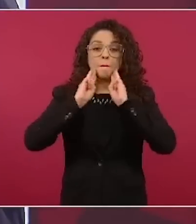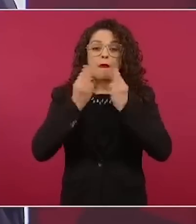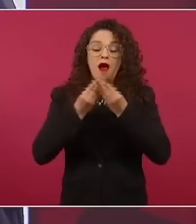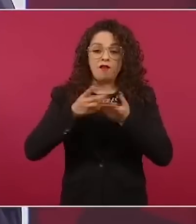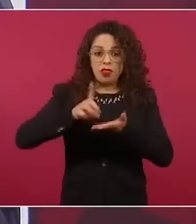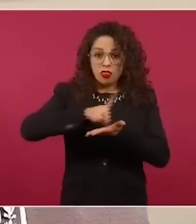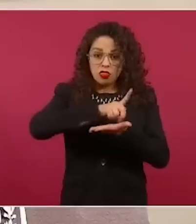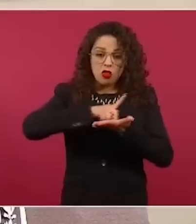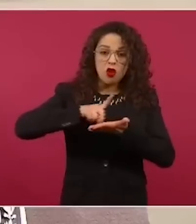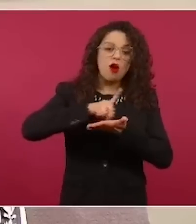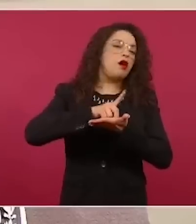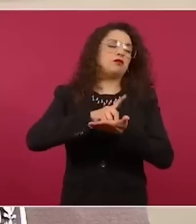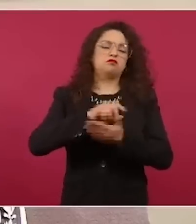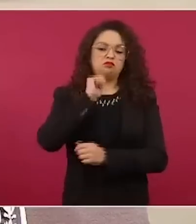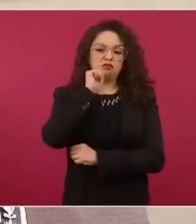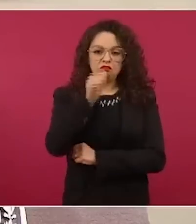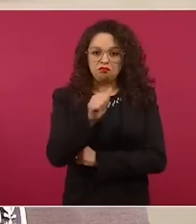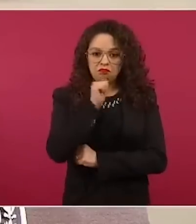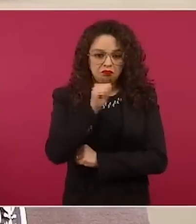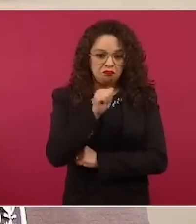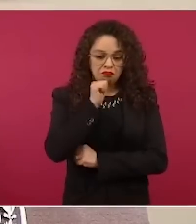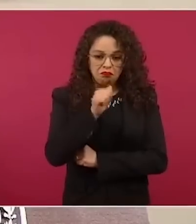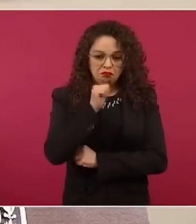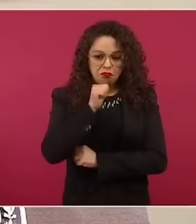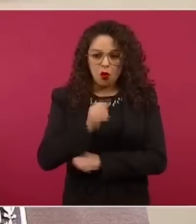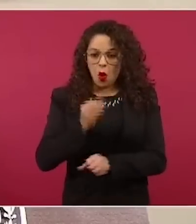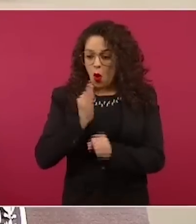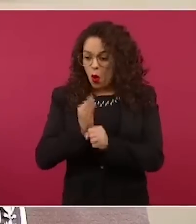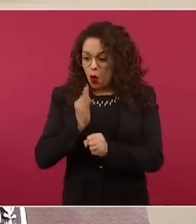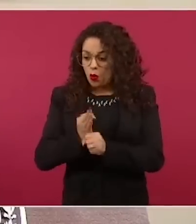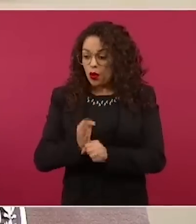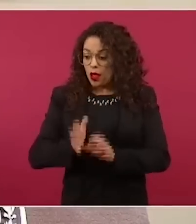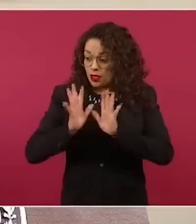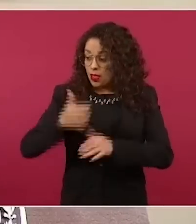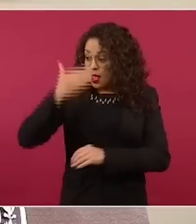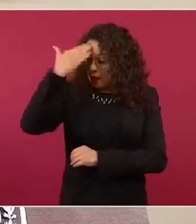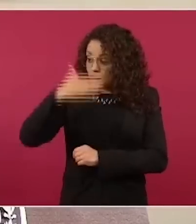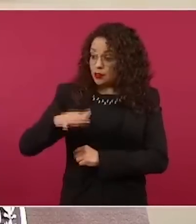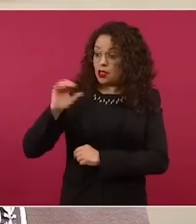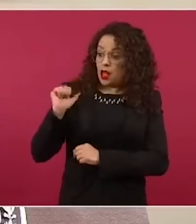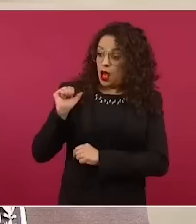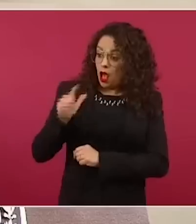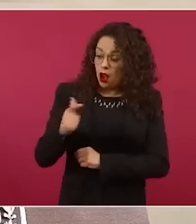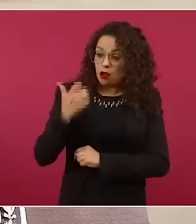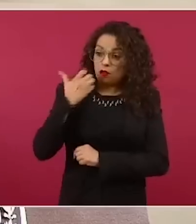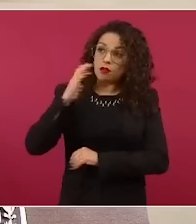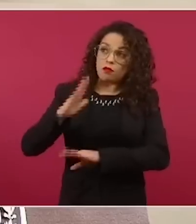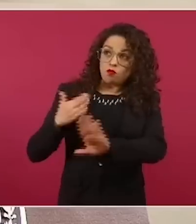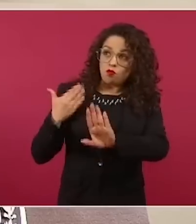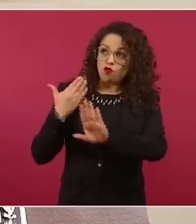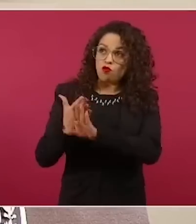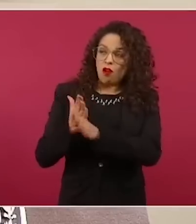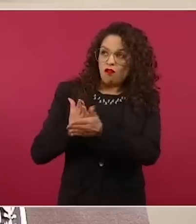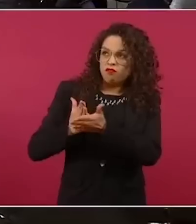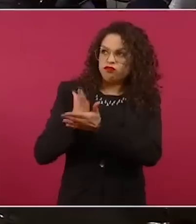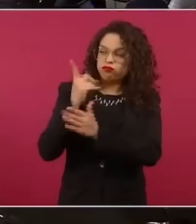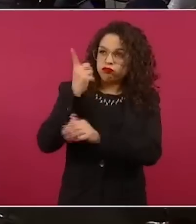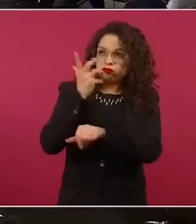concluye que hasta la fecha no se han confirmado casos de ataques hacia Estados Unidos